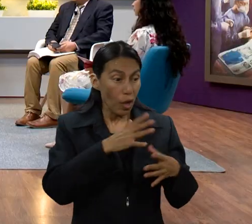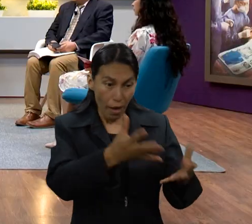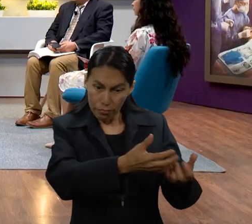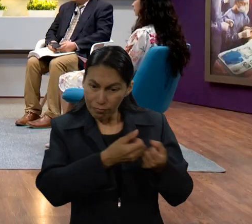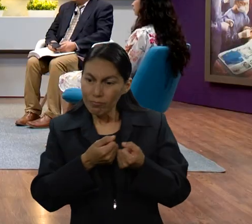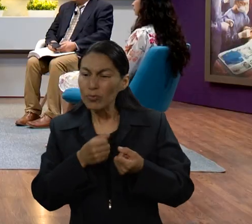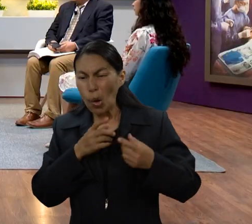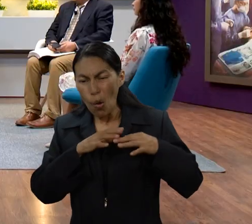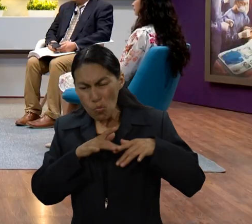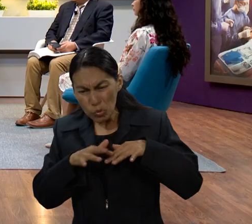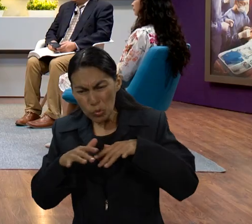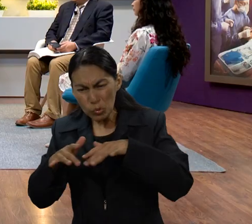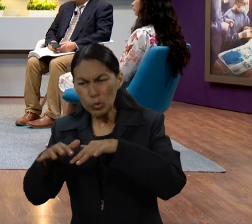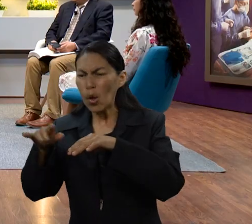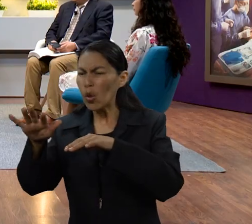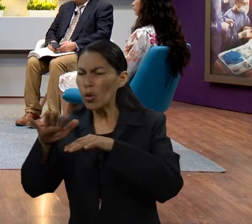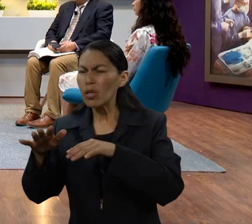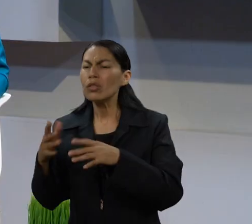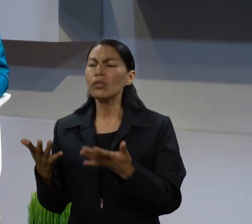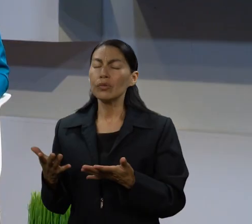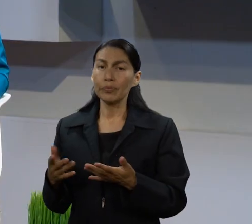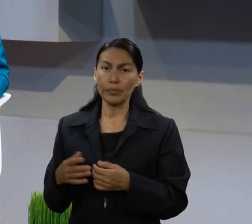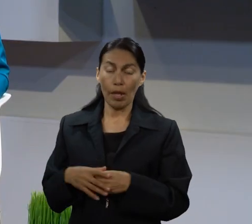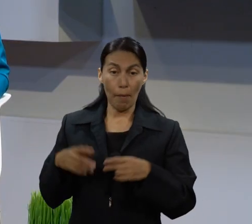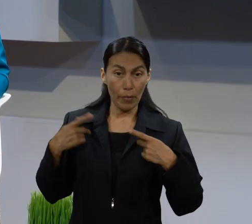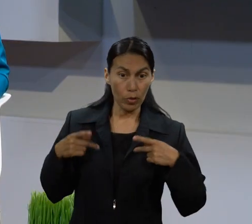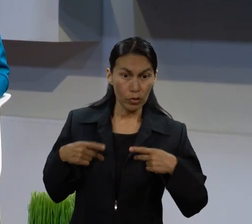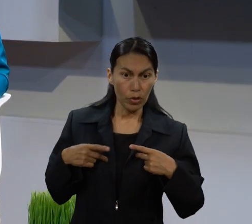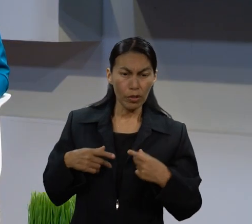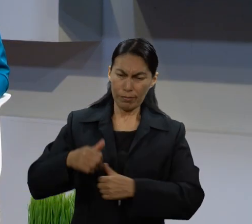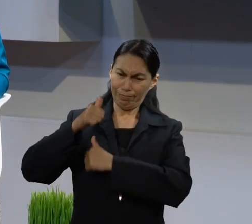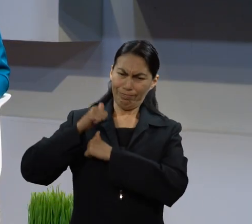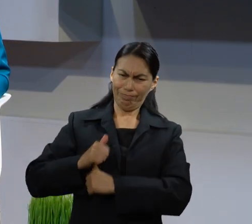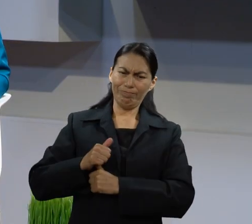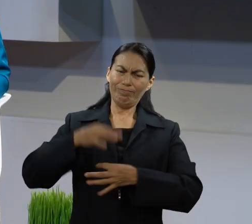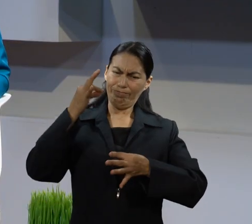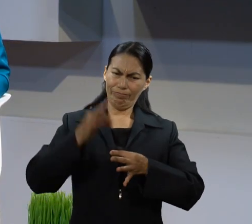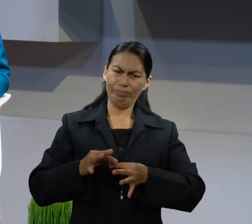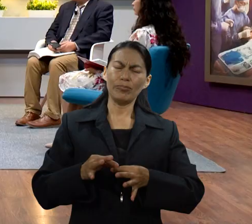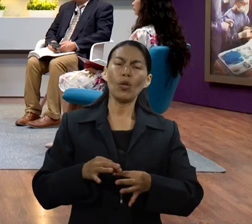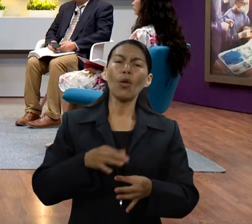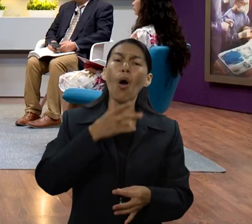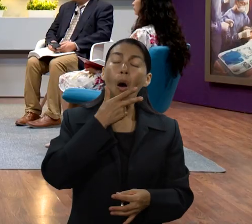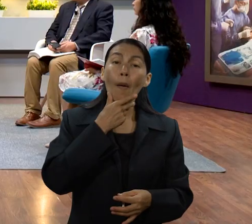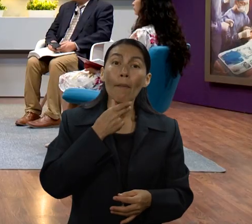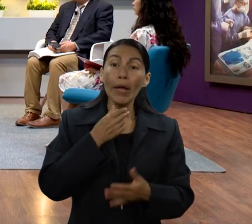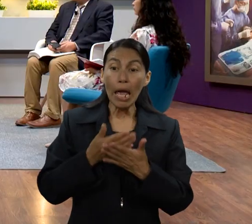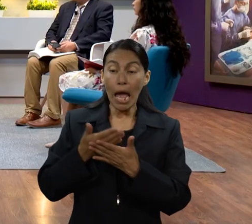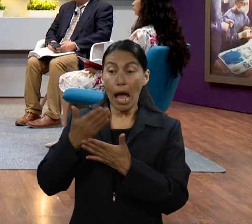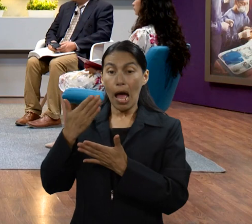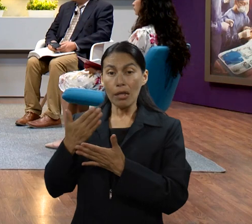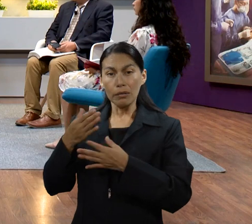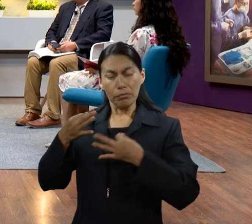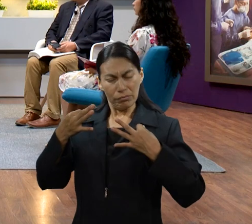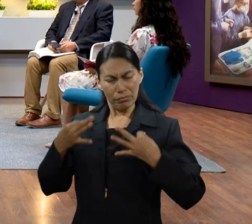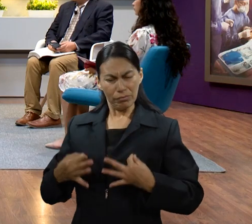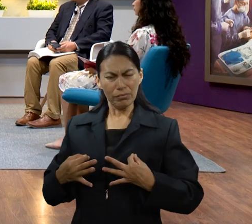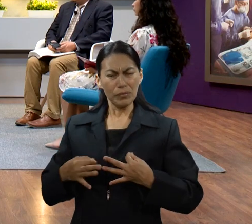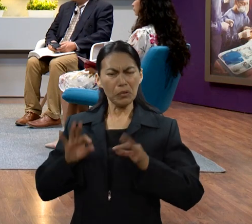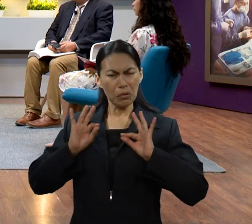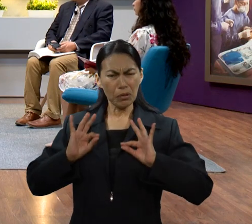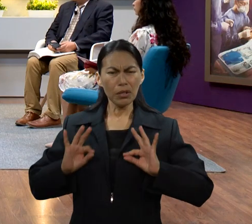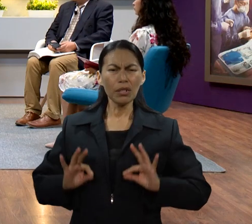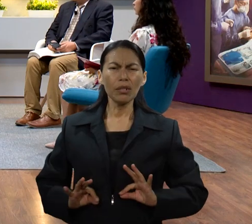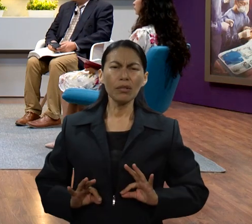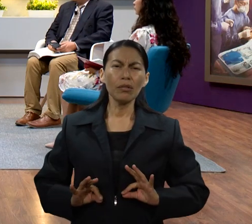hombres y se fue a rescatarlo. Eso nos revela que era un hombre preparado, ¿verdad?, en la milicia. Un hombre que, estando en su zona de